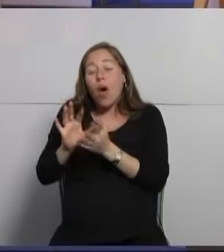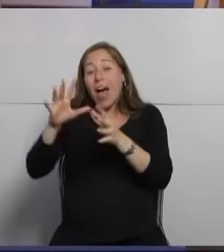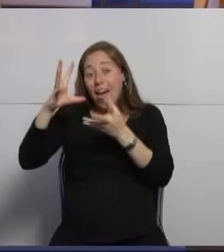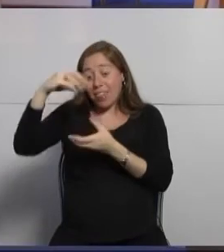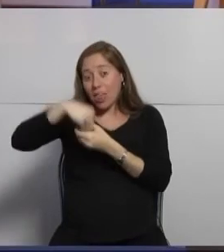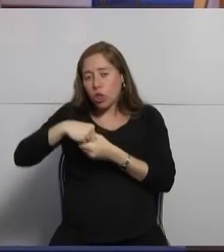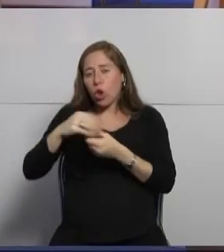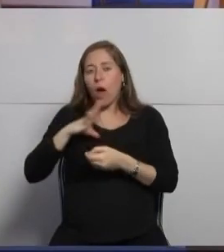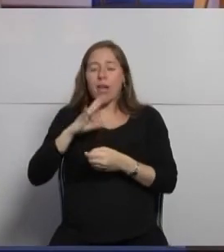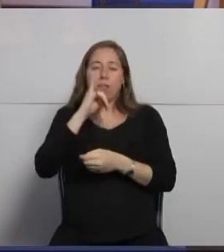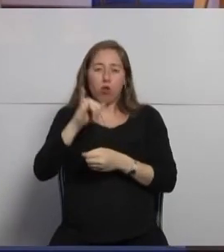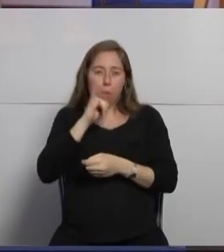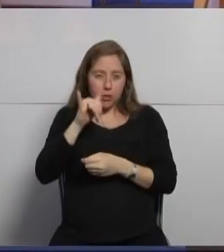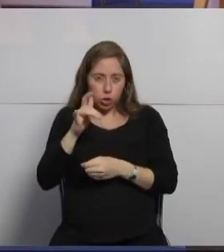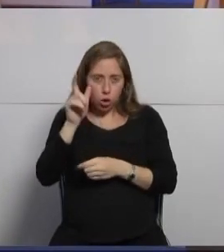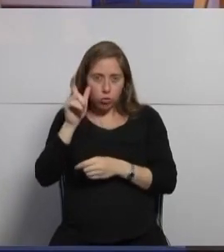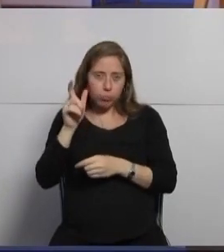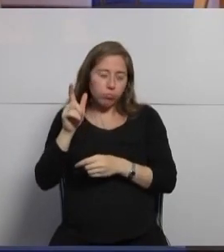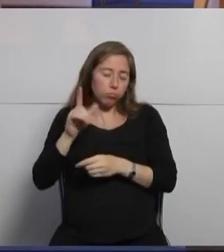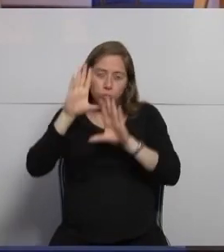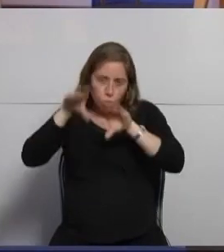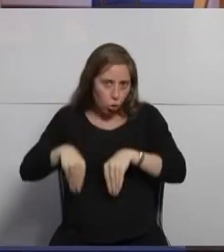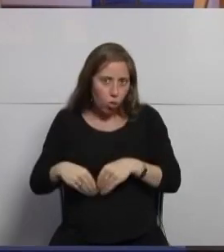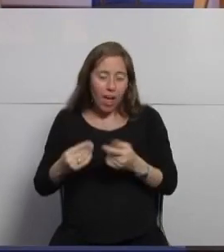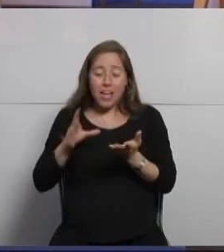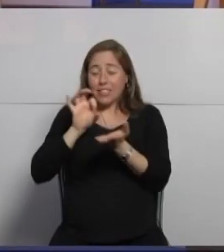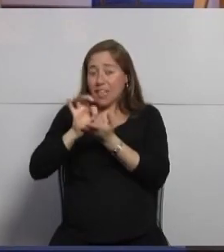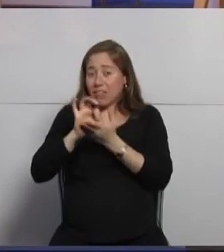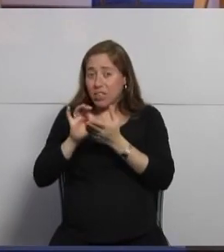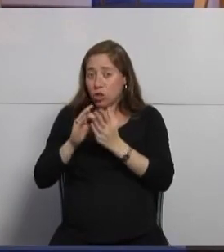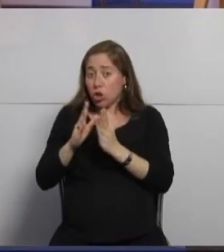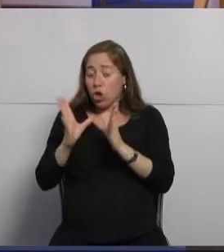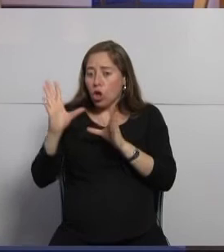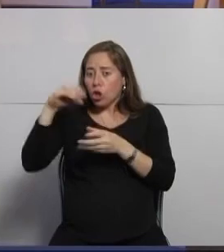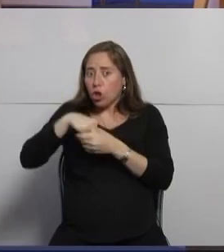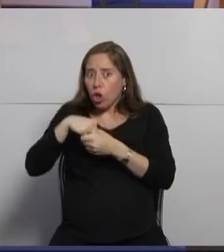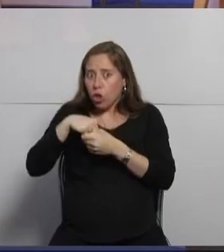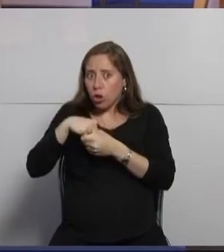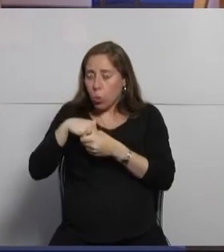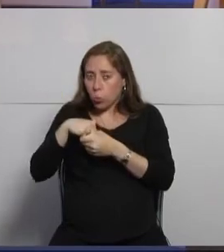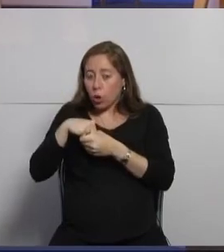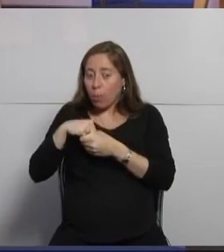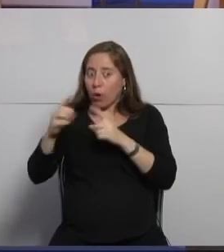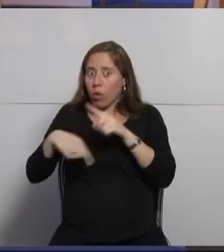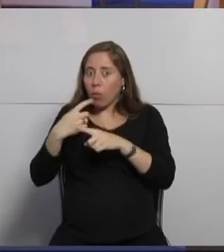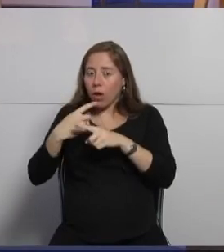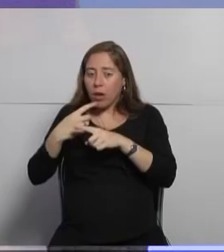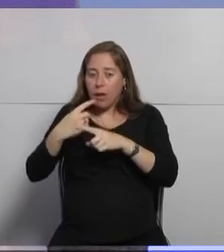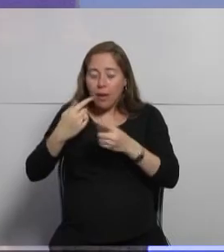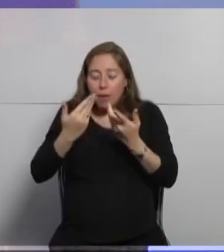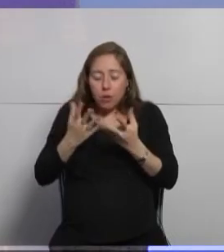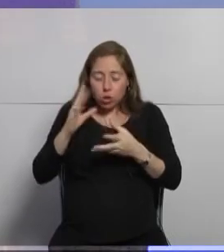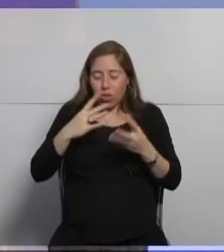la base de datos donde tenemos adentro servicios determinados servicios y pasa todo a estar todo distribuido